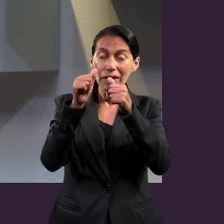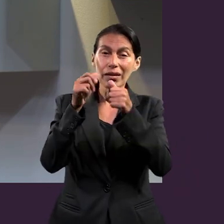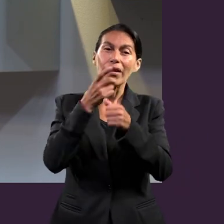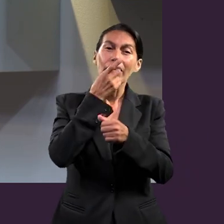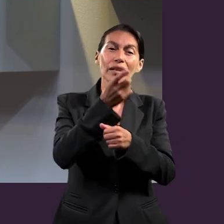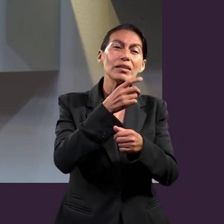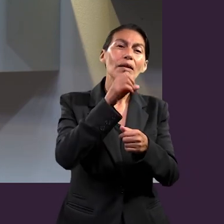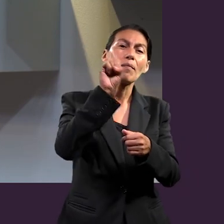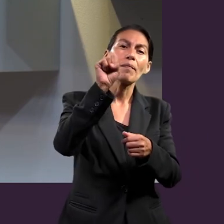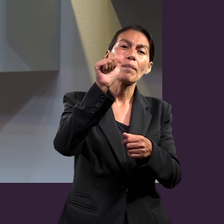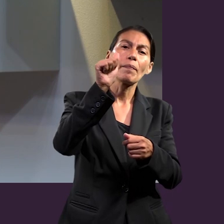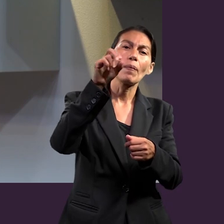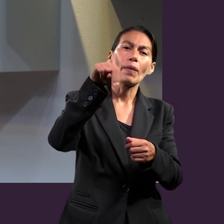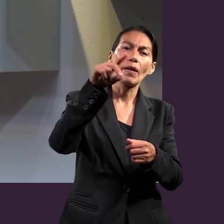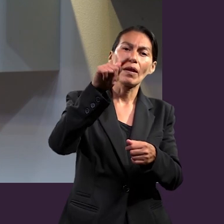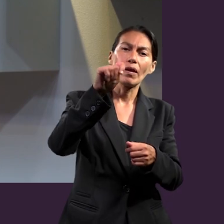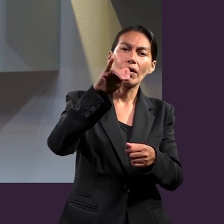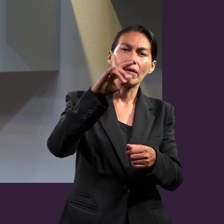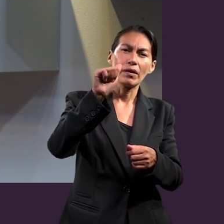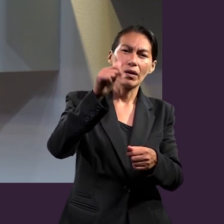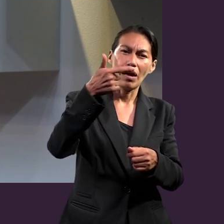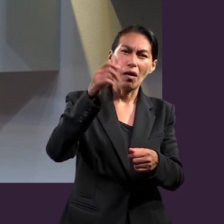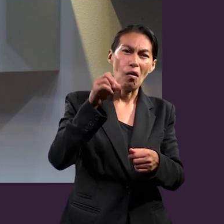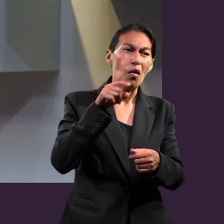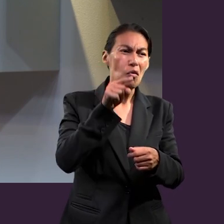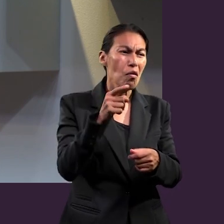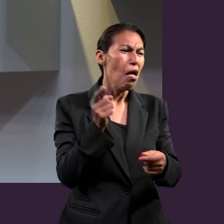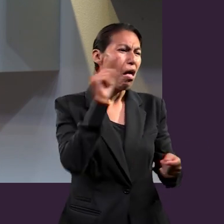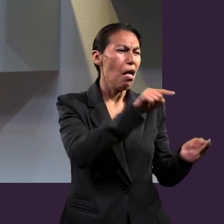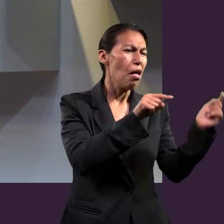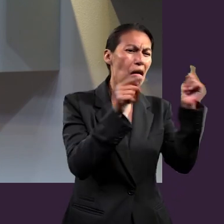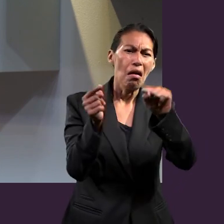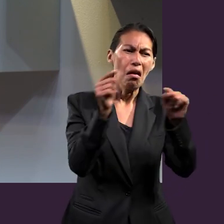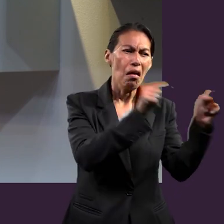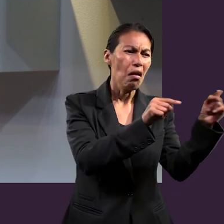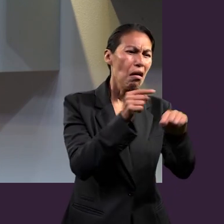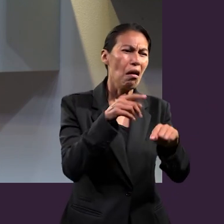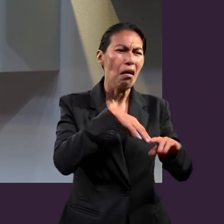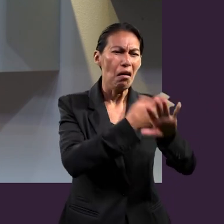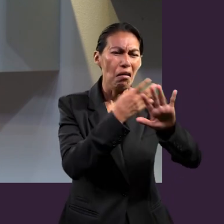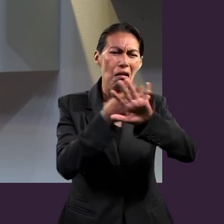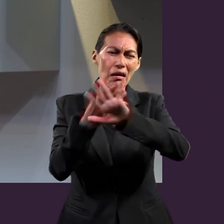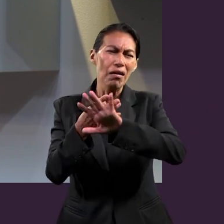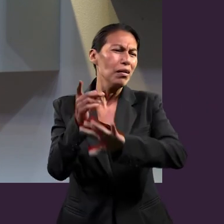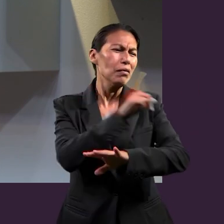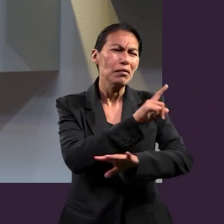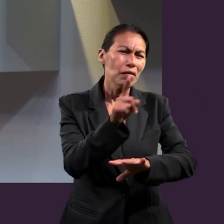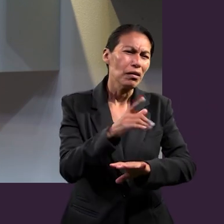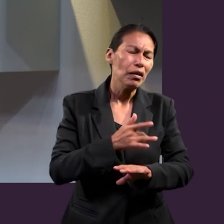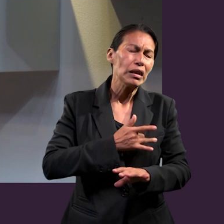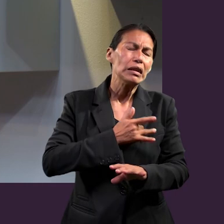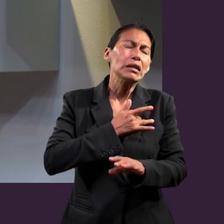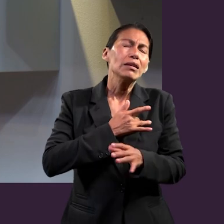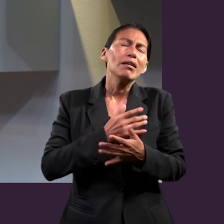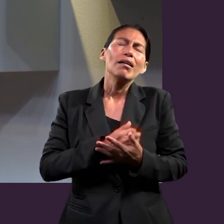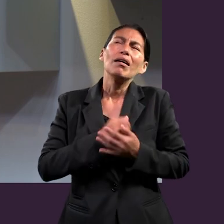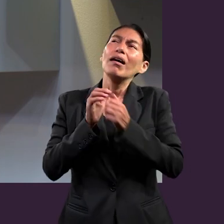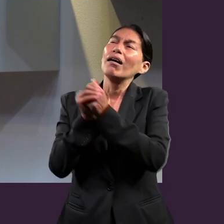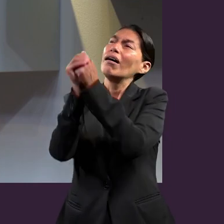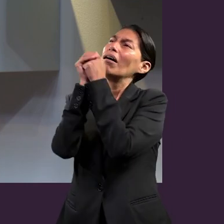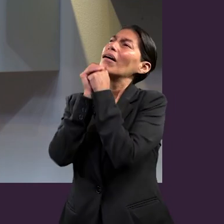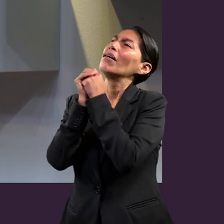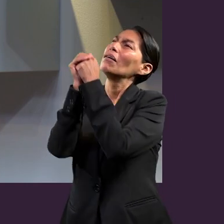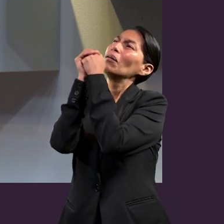murmuremos unos de otros, que busquemos la armonía entre nosotros mismos, y que la adoración surja de nuestro corazón,